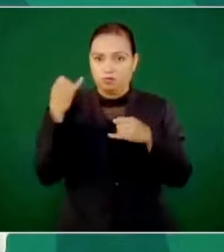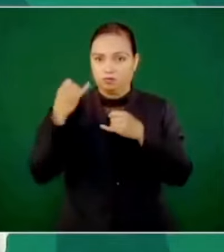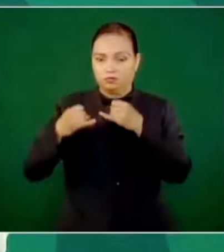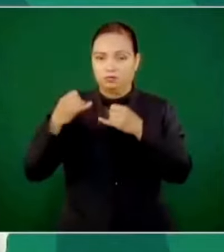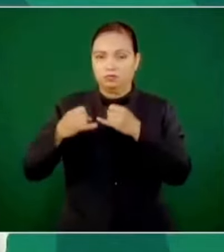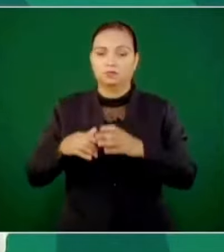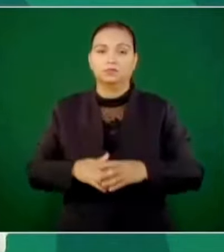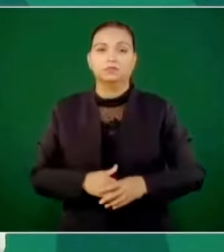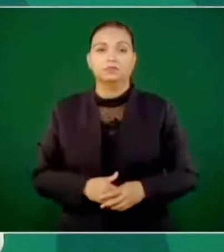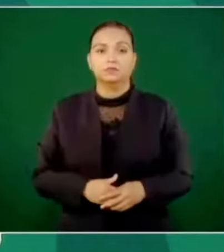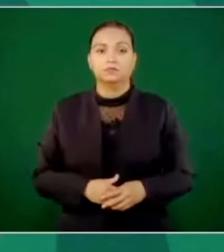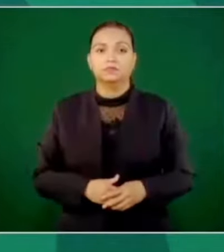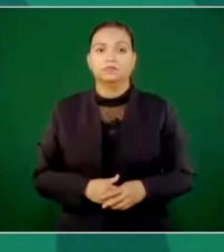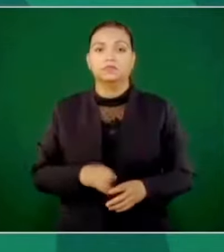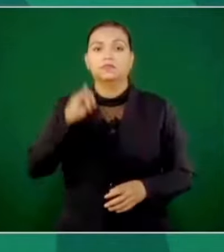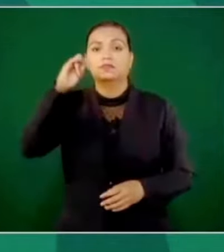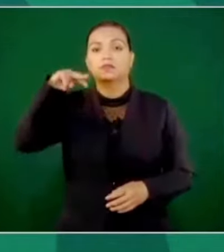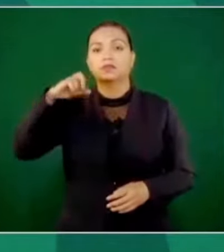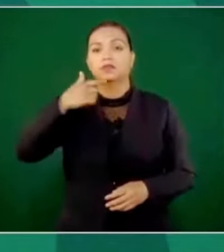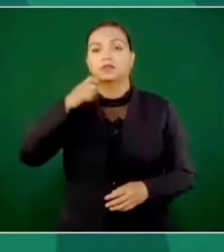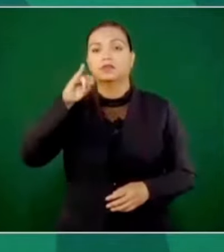del INEGI,